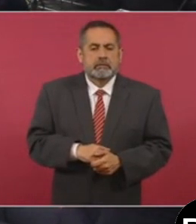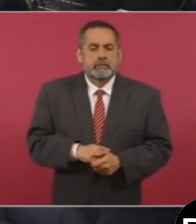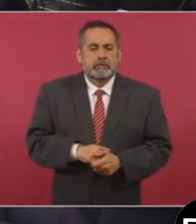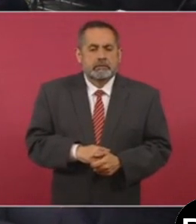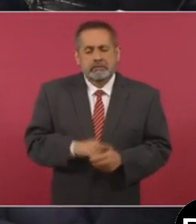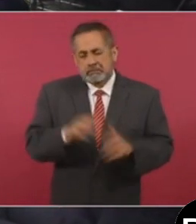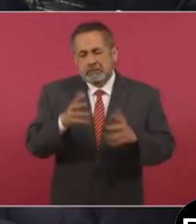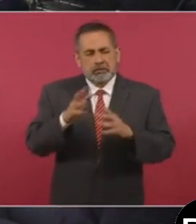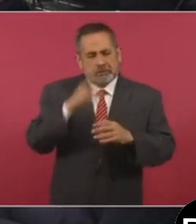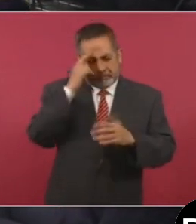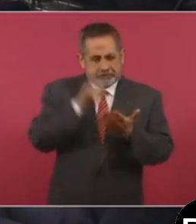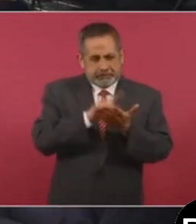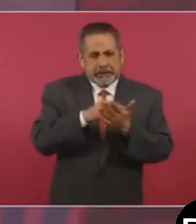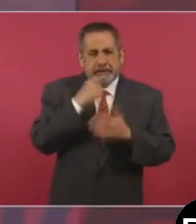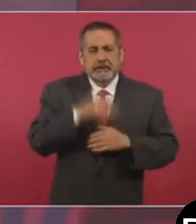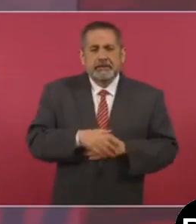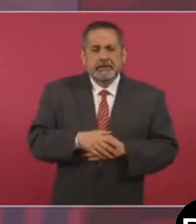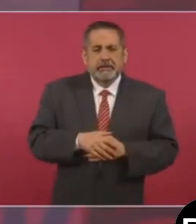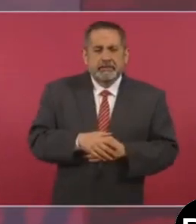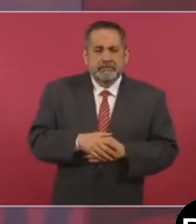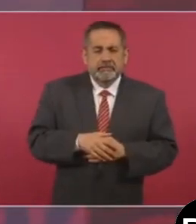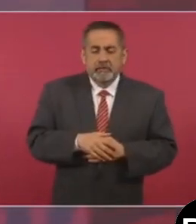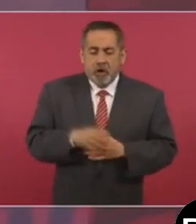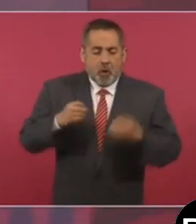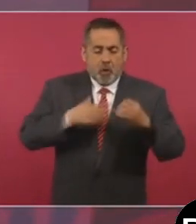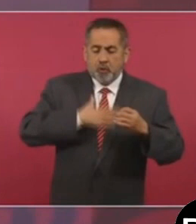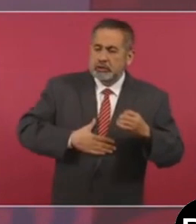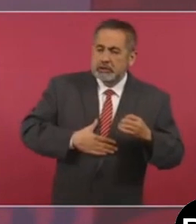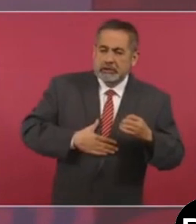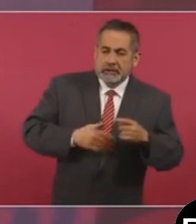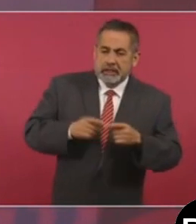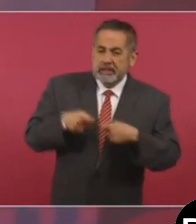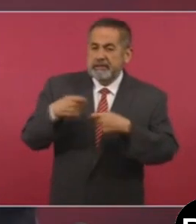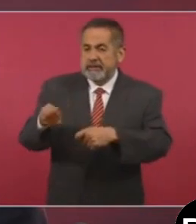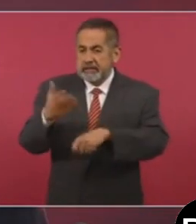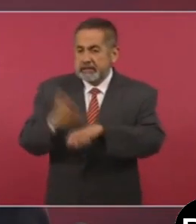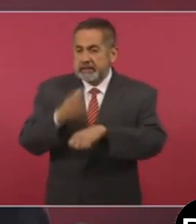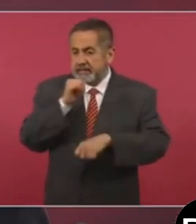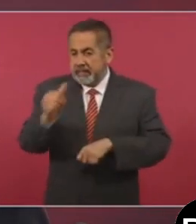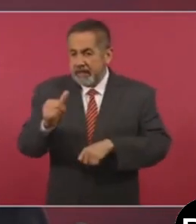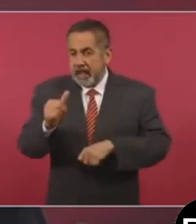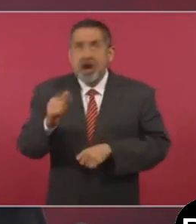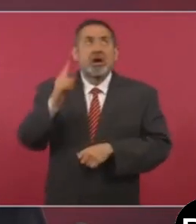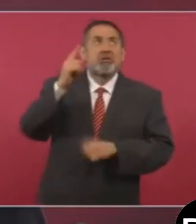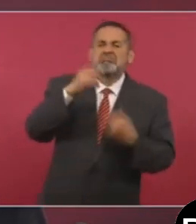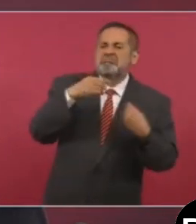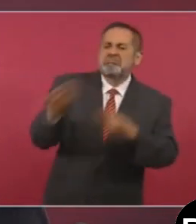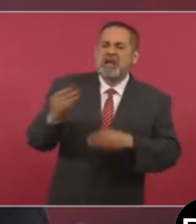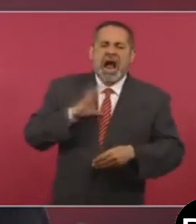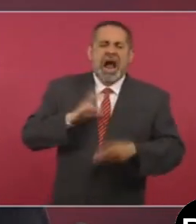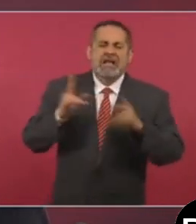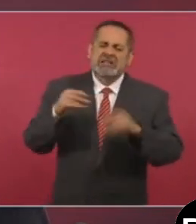Palabras más, palabras menos, diciendo lo que no pudo la justicia lo logró el cáncer.